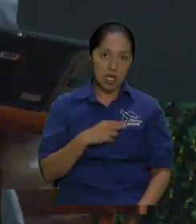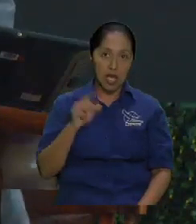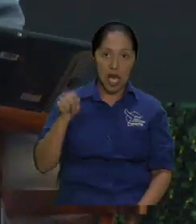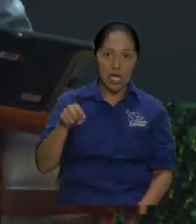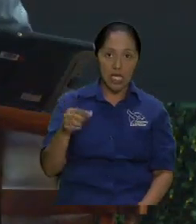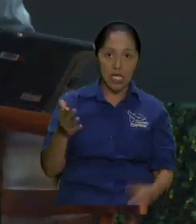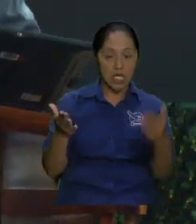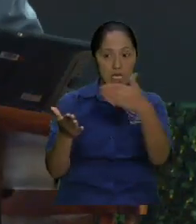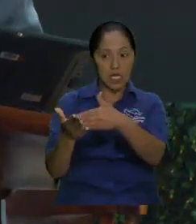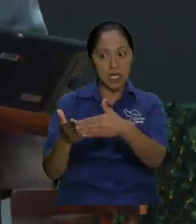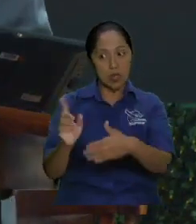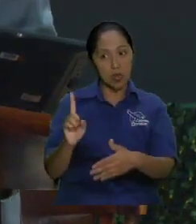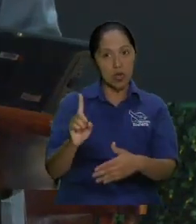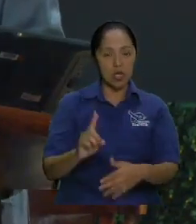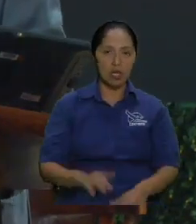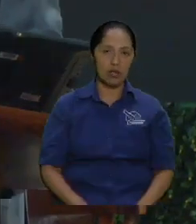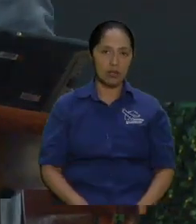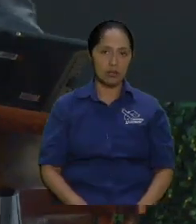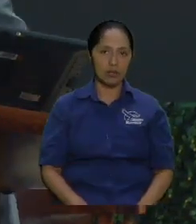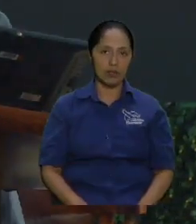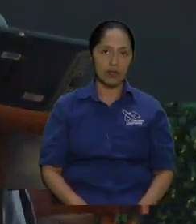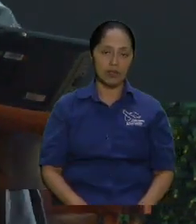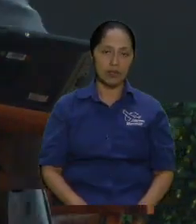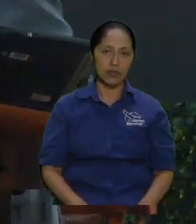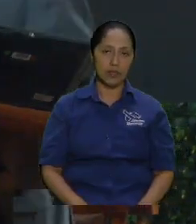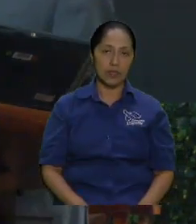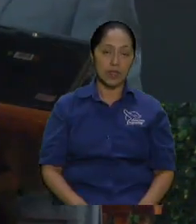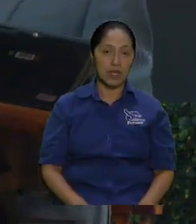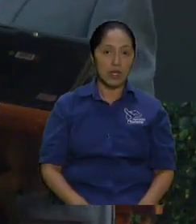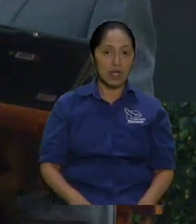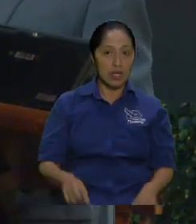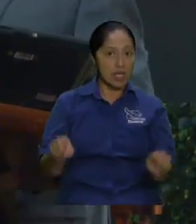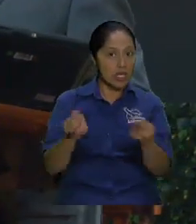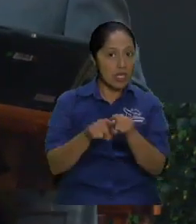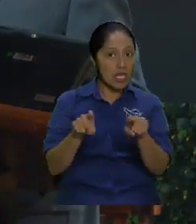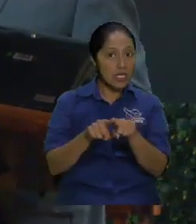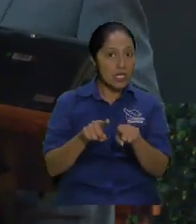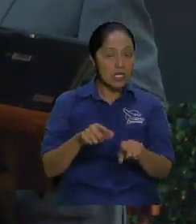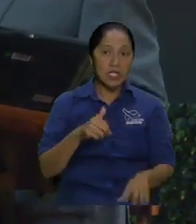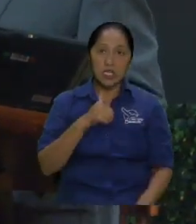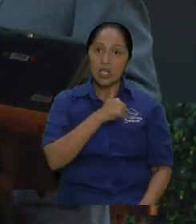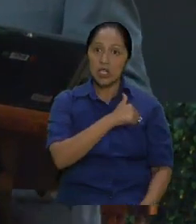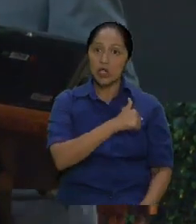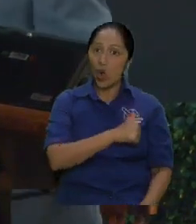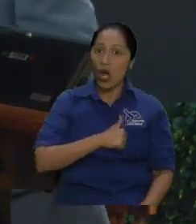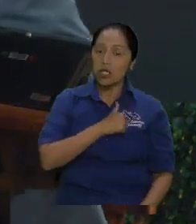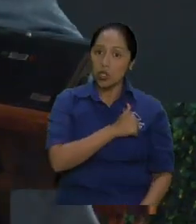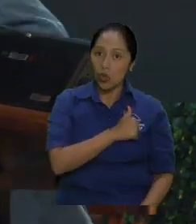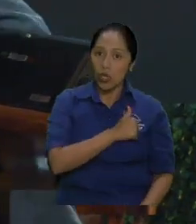eso es el niño hay un montón mire la iglesia del Señor Jesucristo está